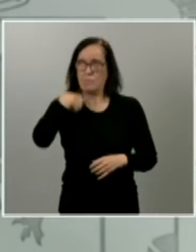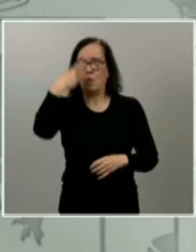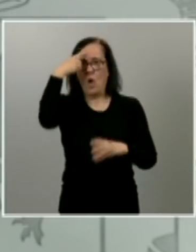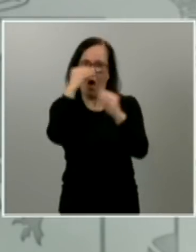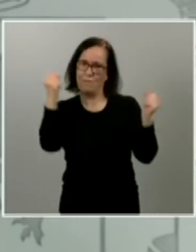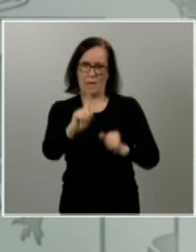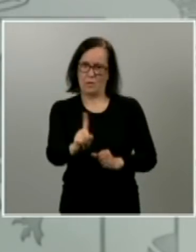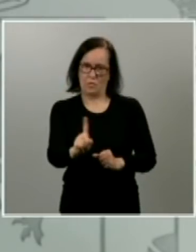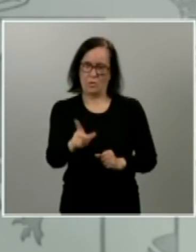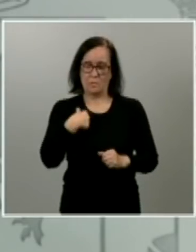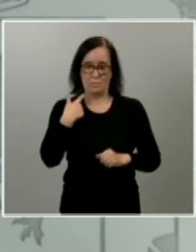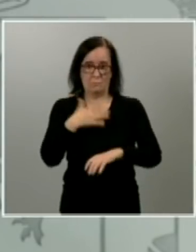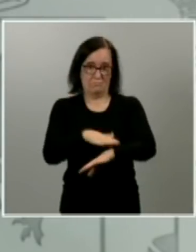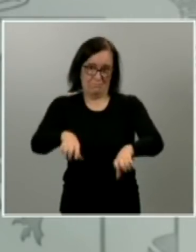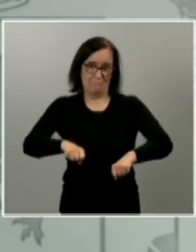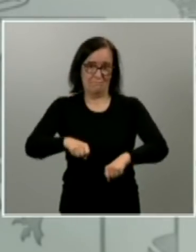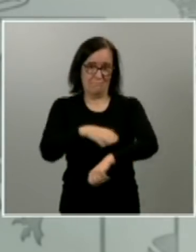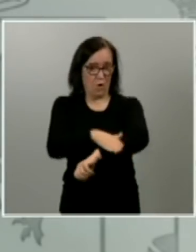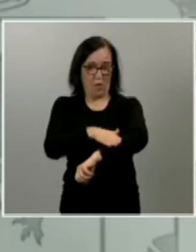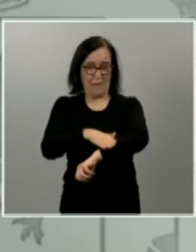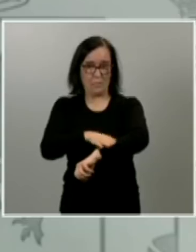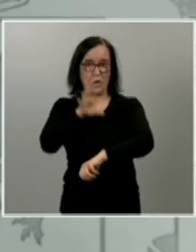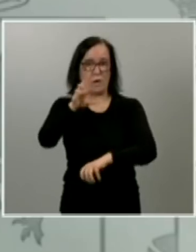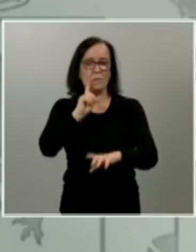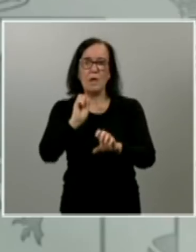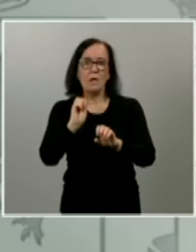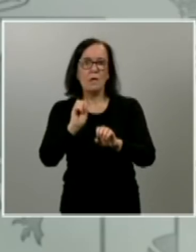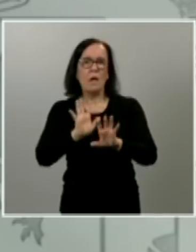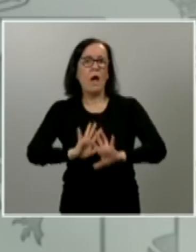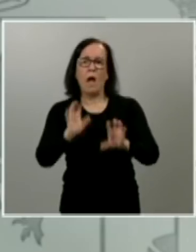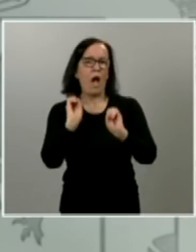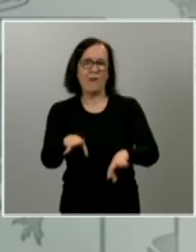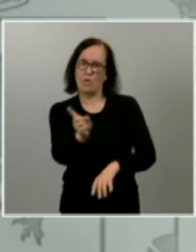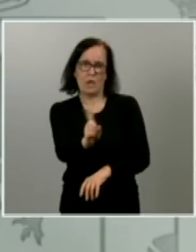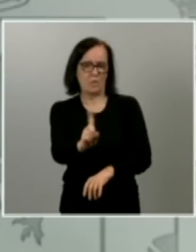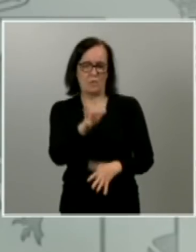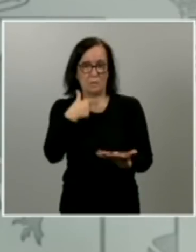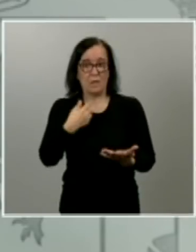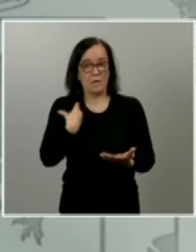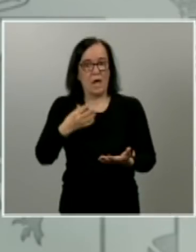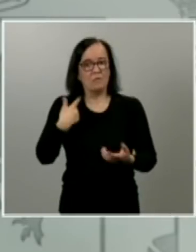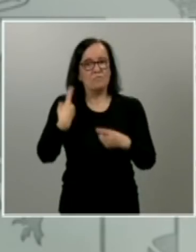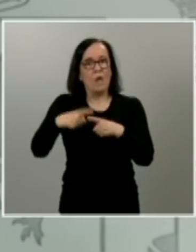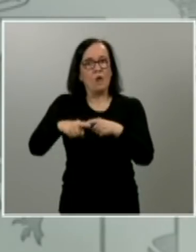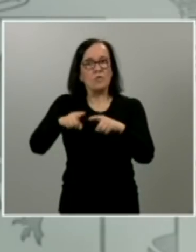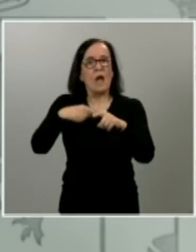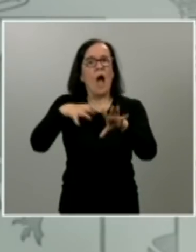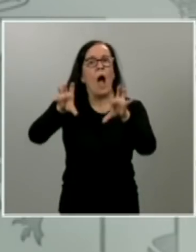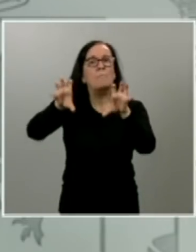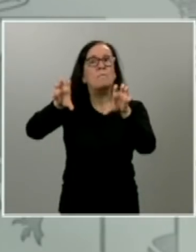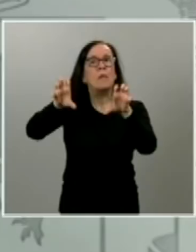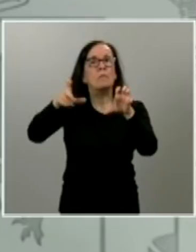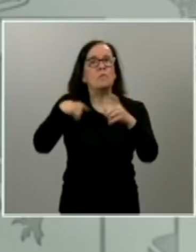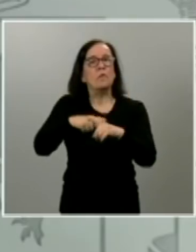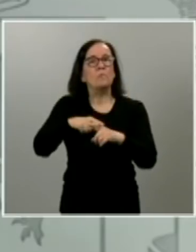gobernamos el país que nos vamos a abandonar esto yo creo que es una de las grandes lecciones que estamos viendo de la sociedad española que la